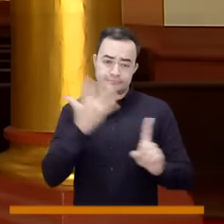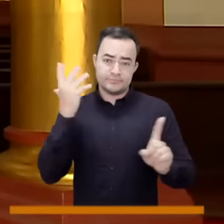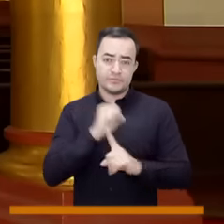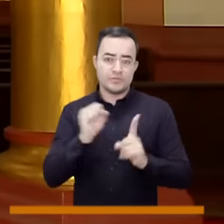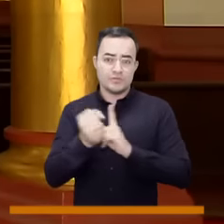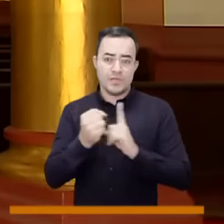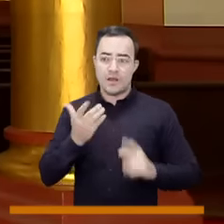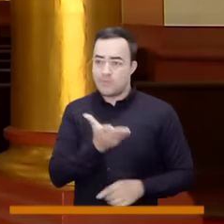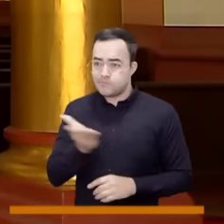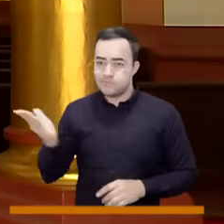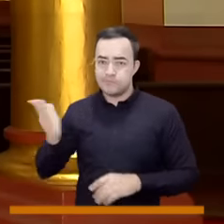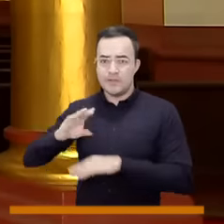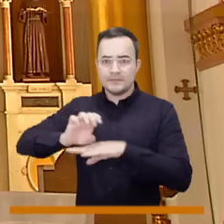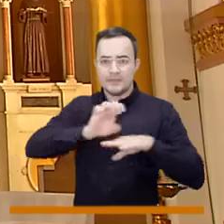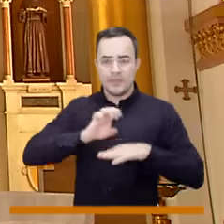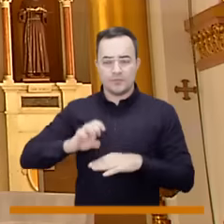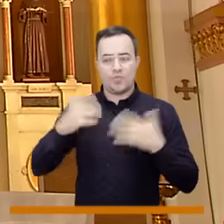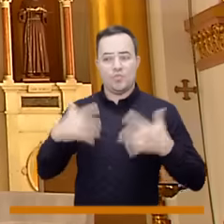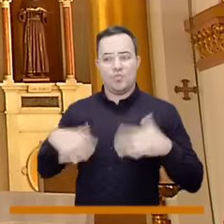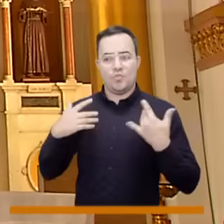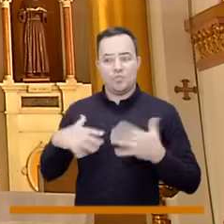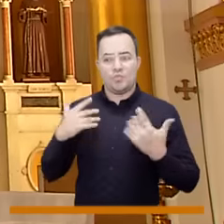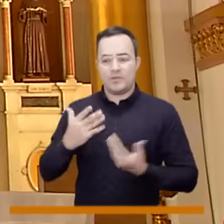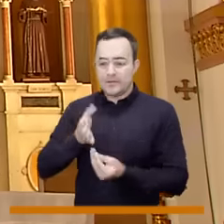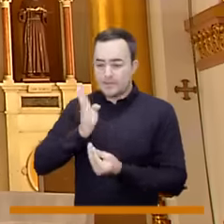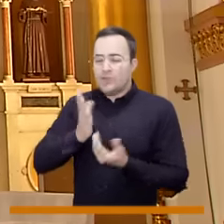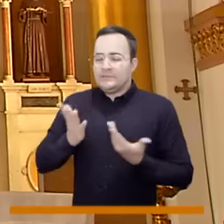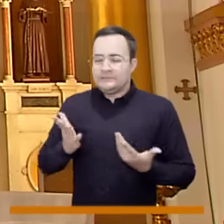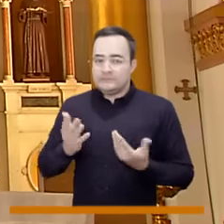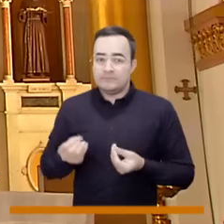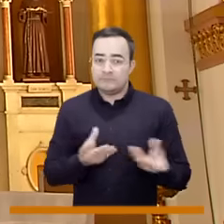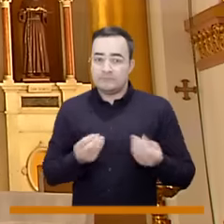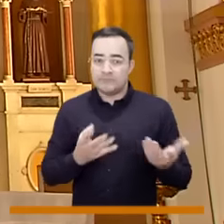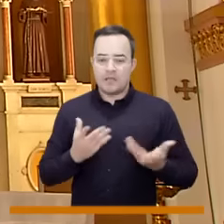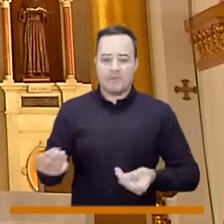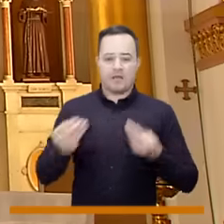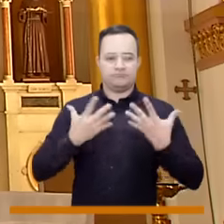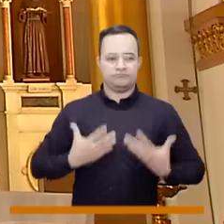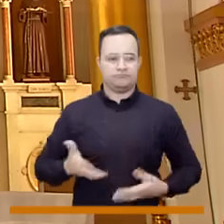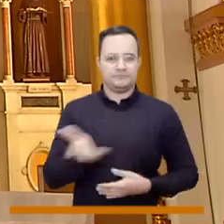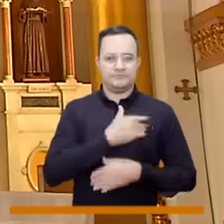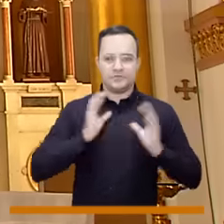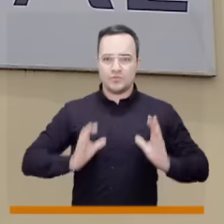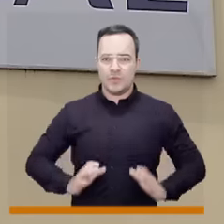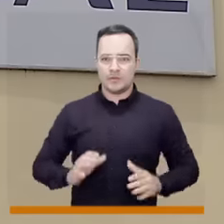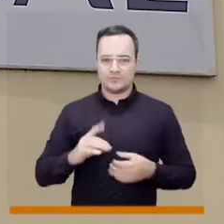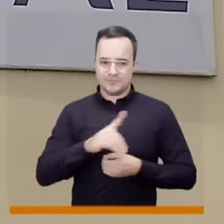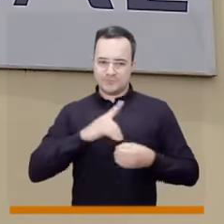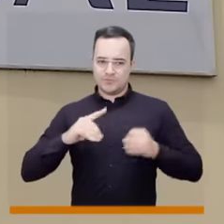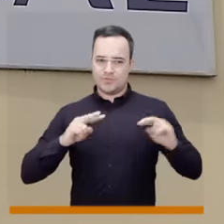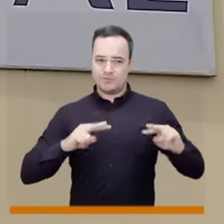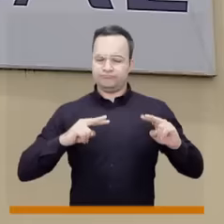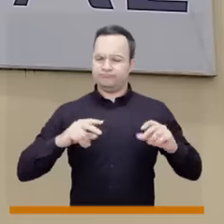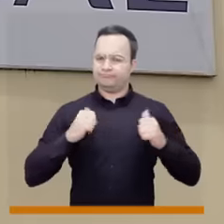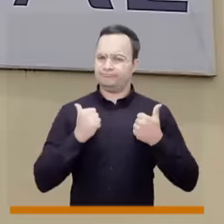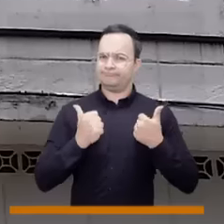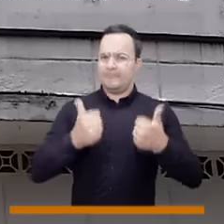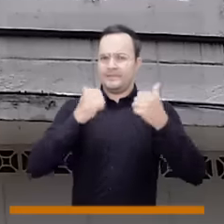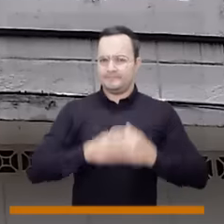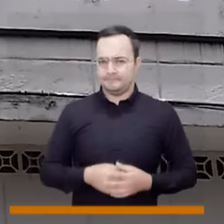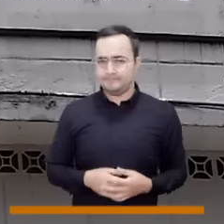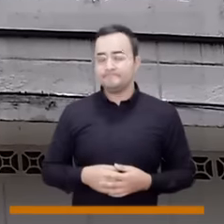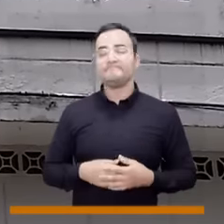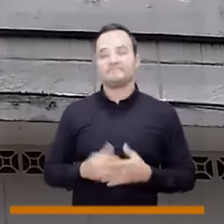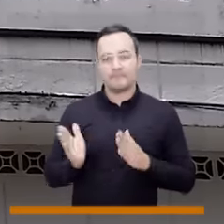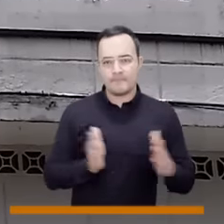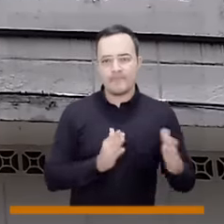organizaciones basadas en la fe que es otorgar buenos ciudadanos para el distrito. Un segundo punto que para nosotros es muy importante